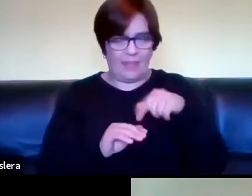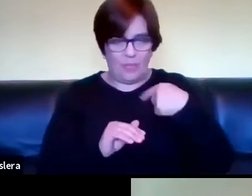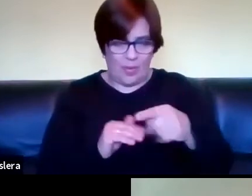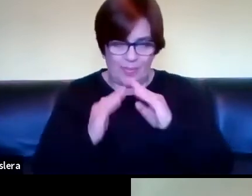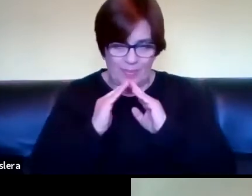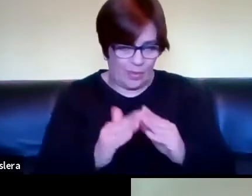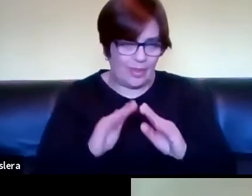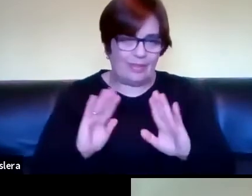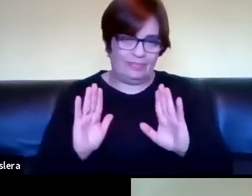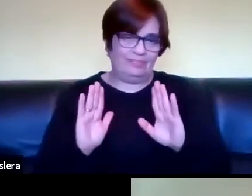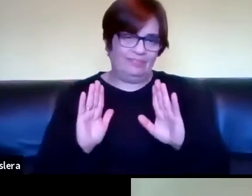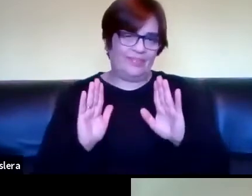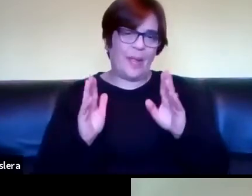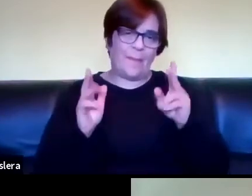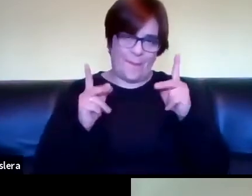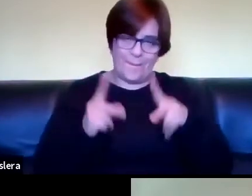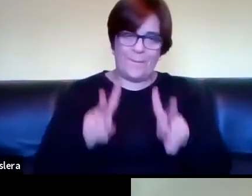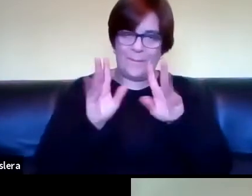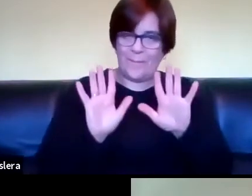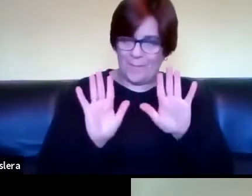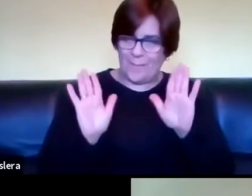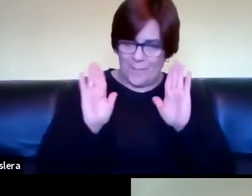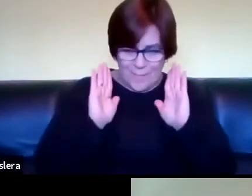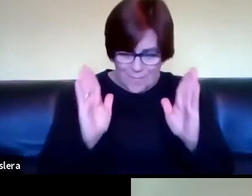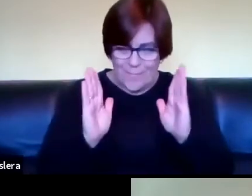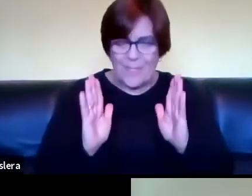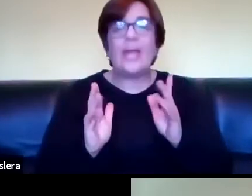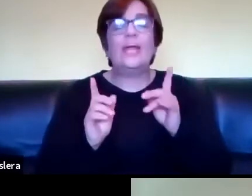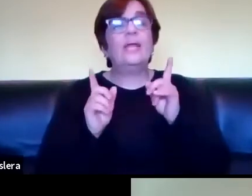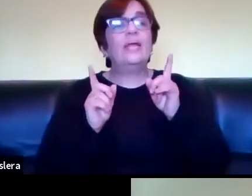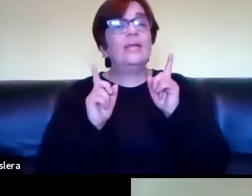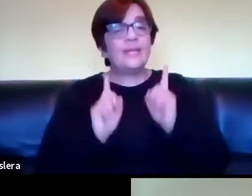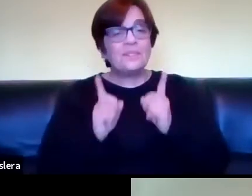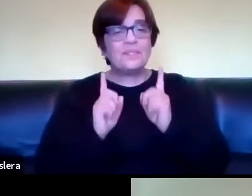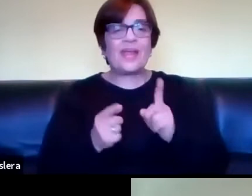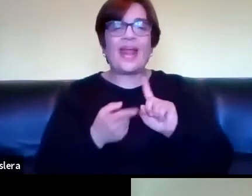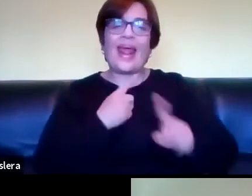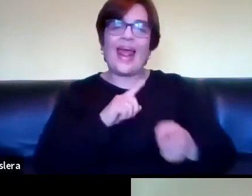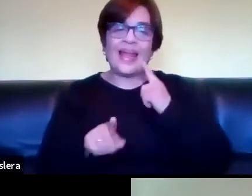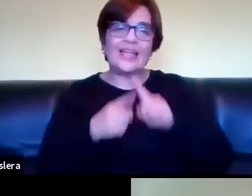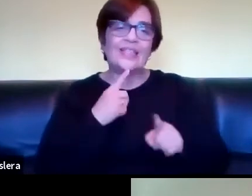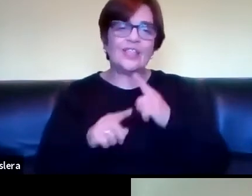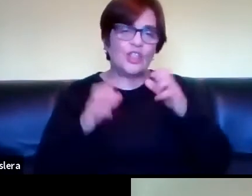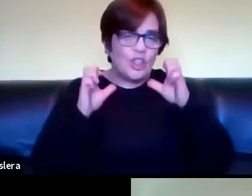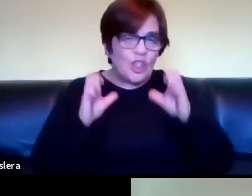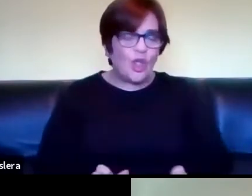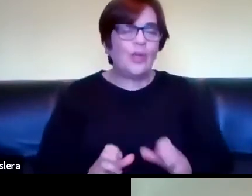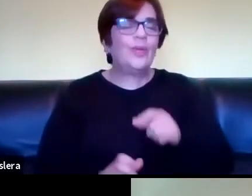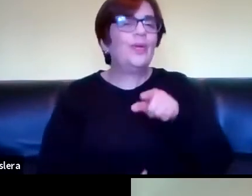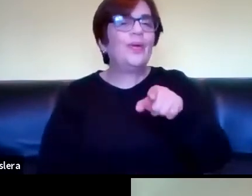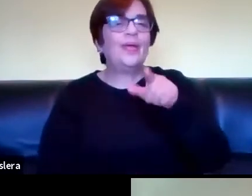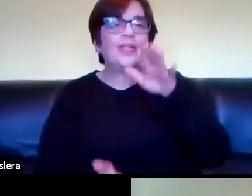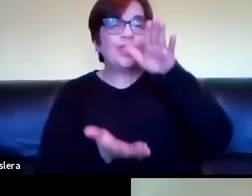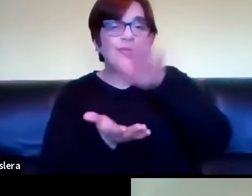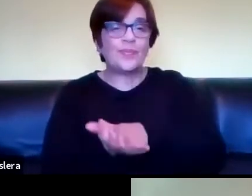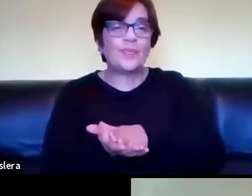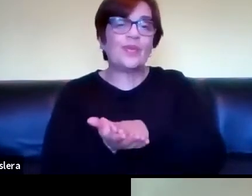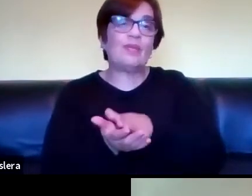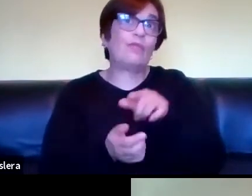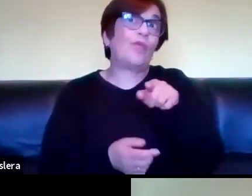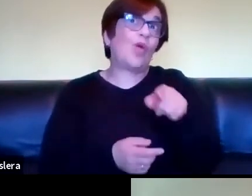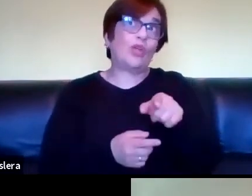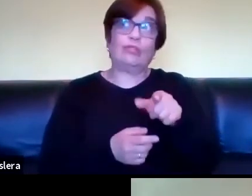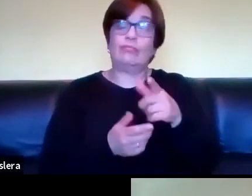más metodológica y que tiene que ver con esto de de lo ético en relación a vos estar